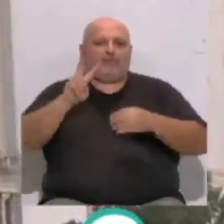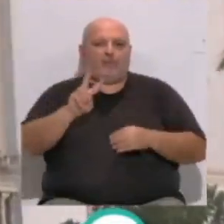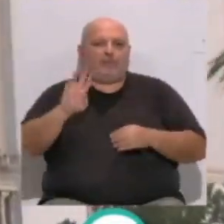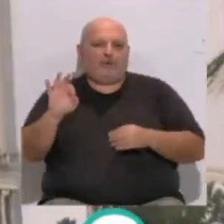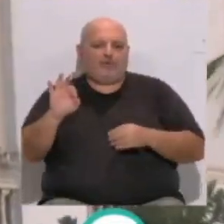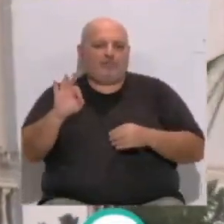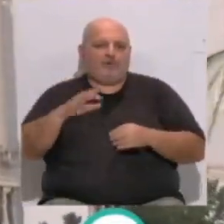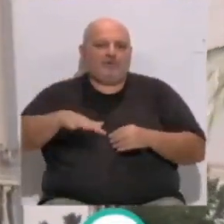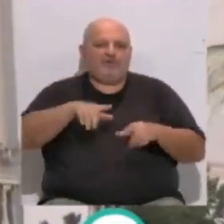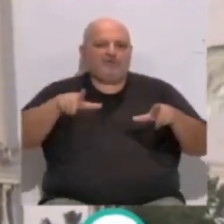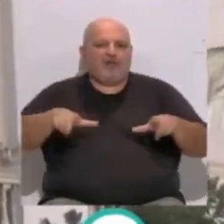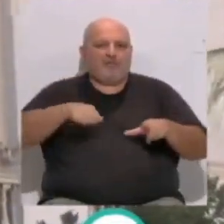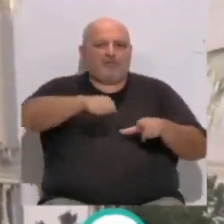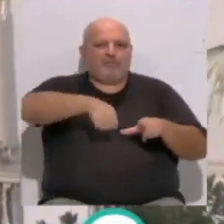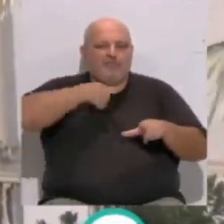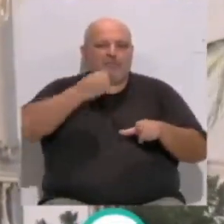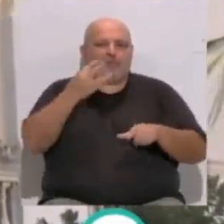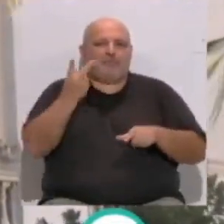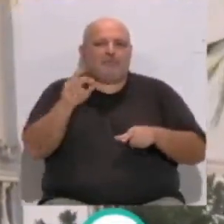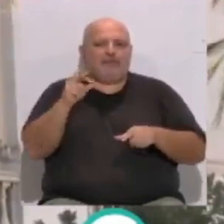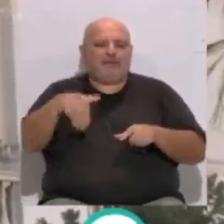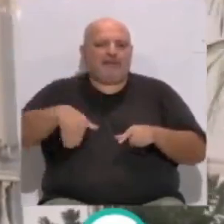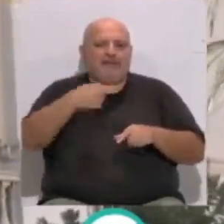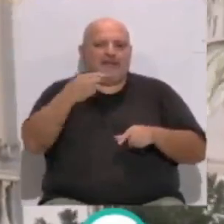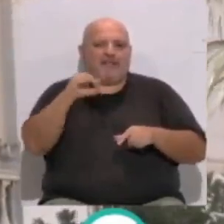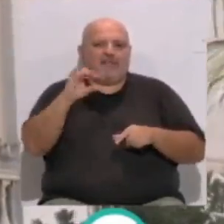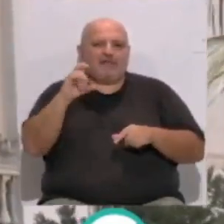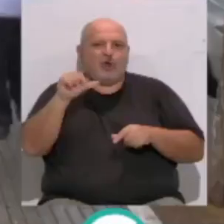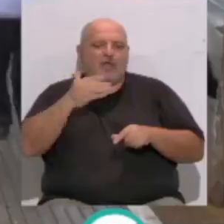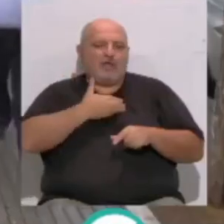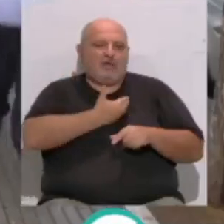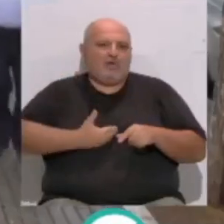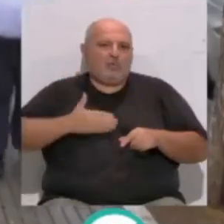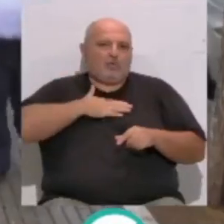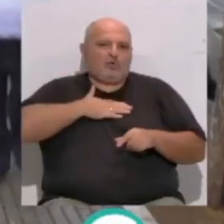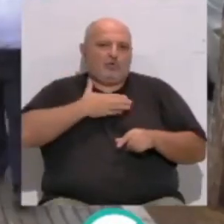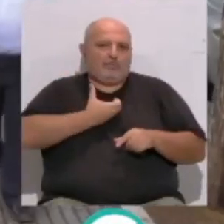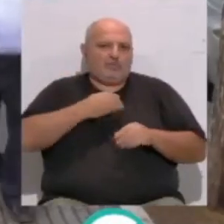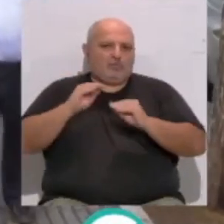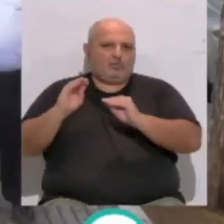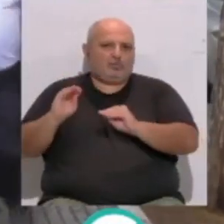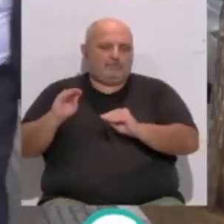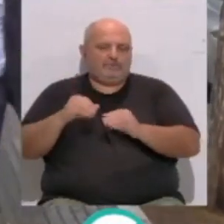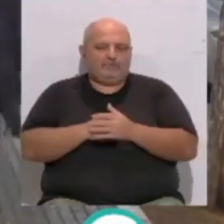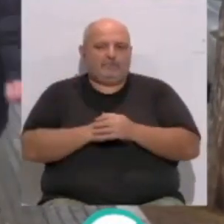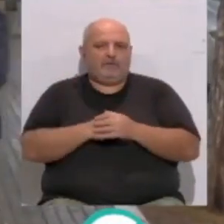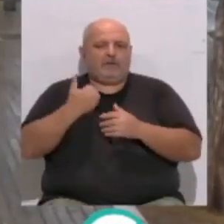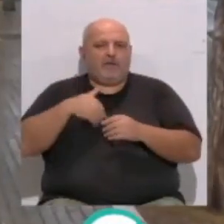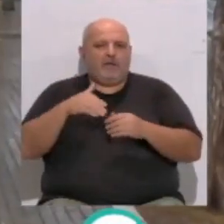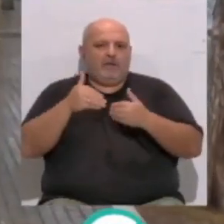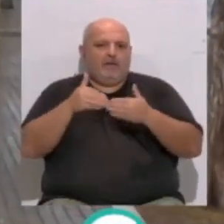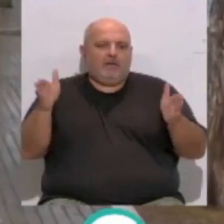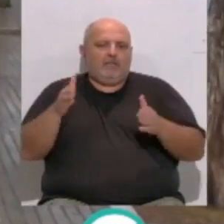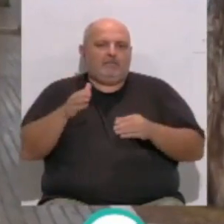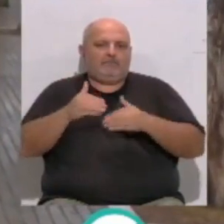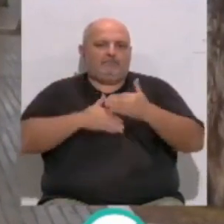en el solar situado en el número 20 de la calle García de Sola, de propiedad municipal. Se inicia de esta forma el expediente para la